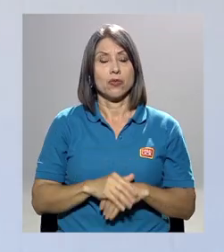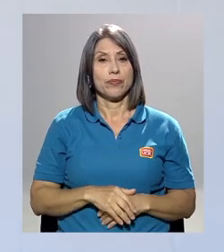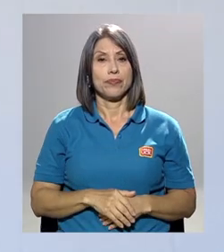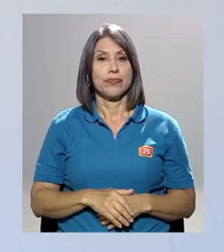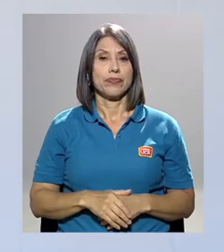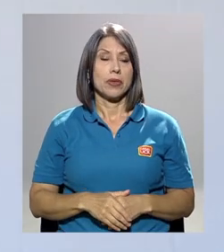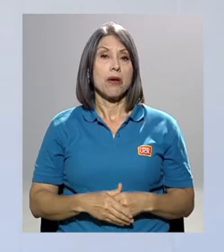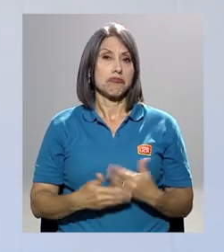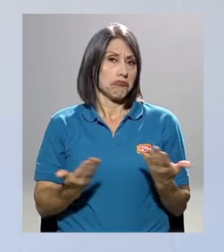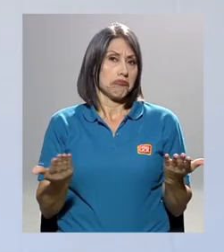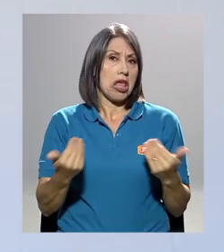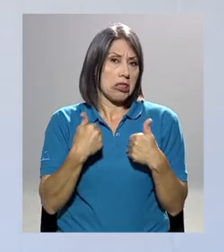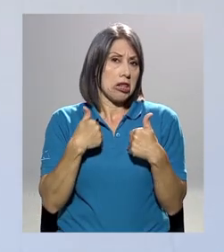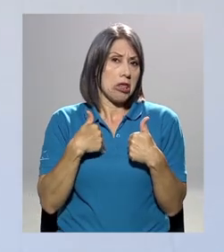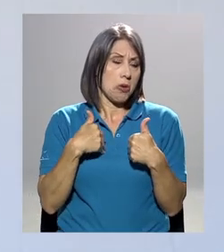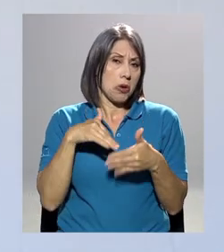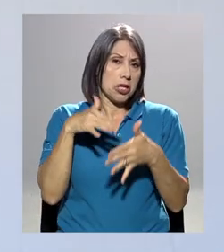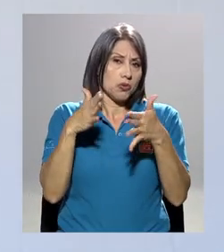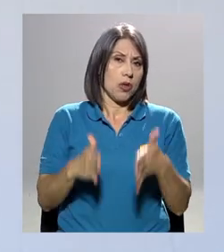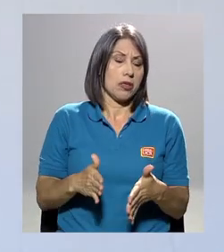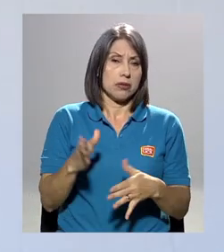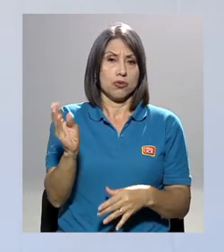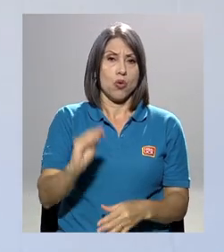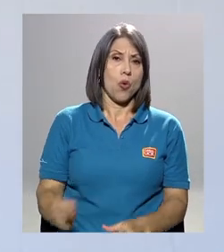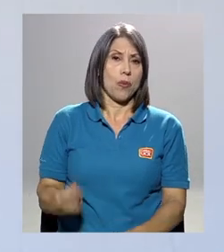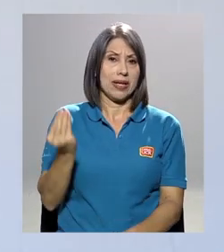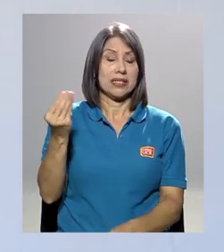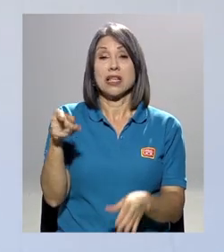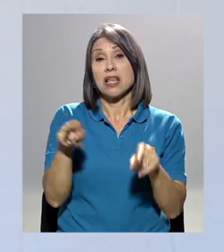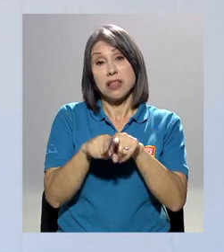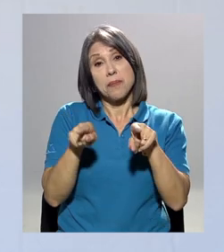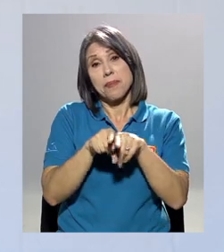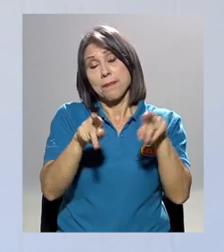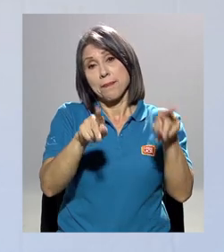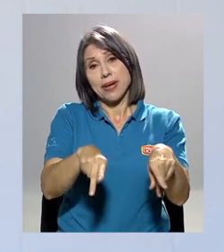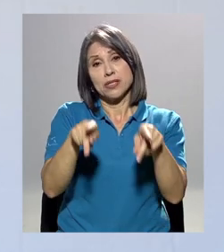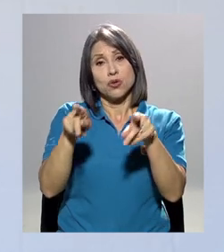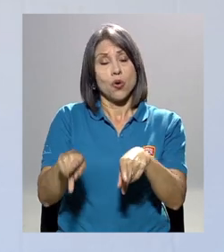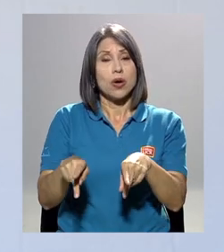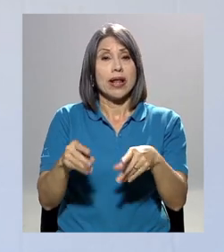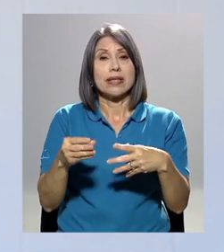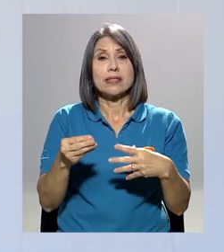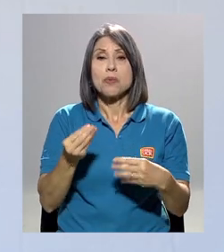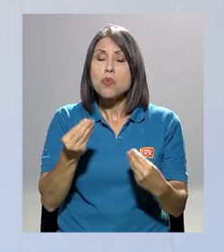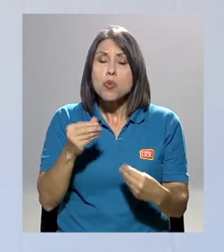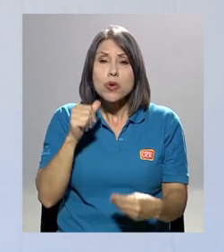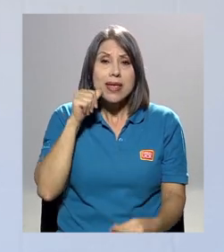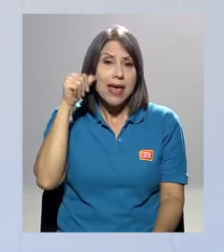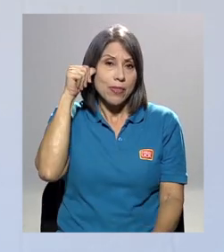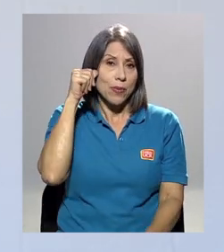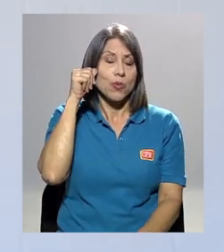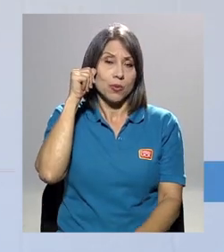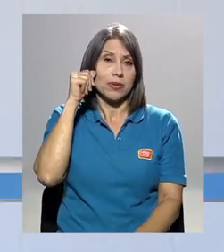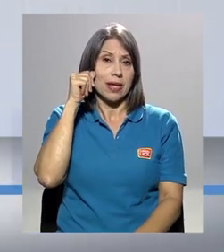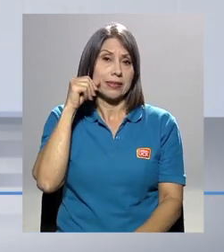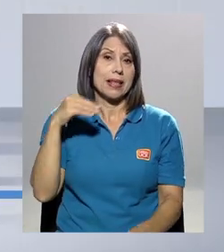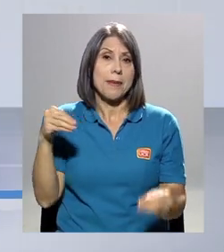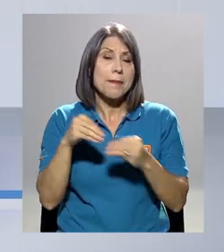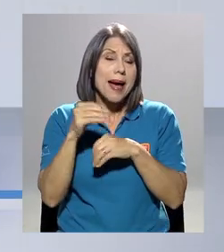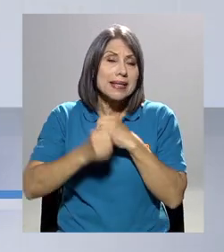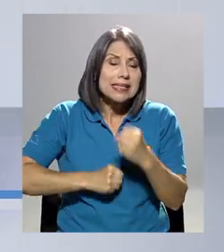tenido personas muy jóvenes y personas muy adultas, de